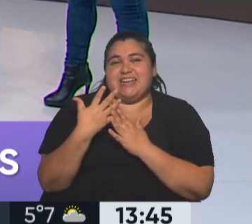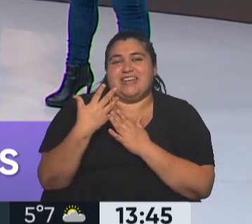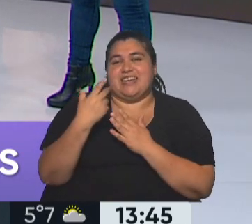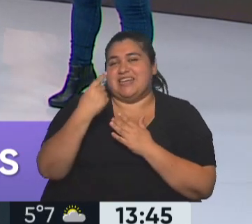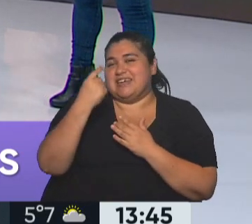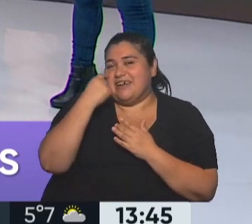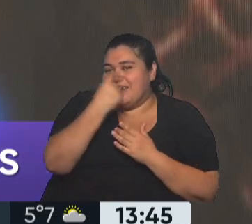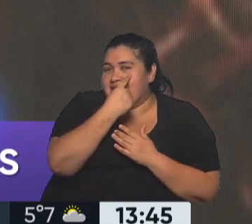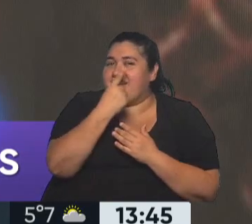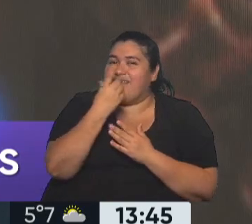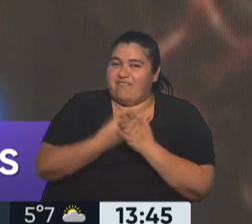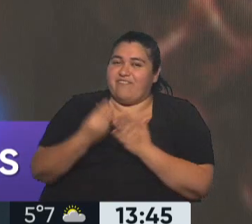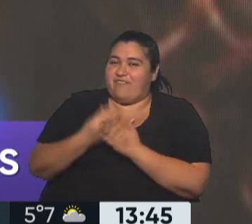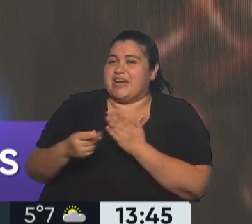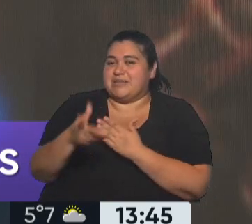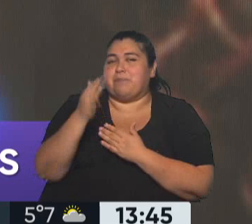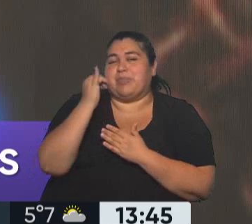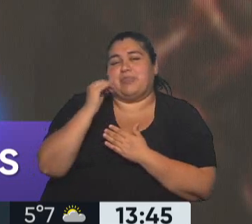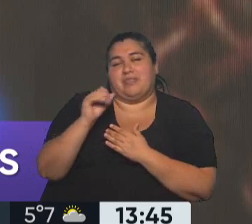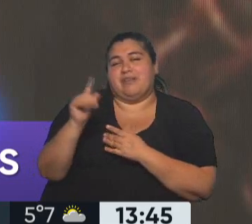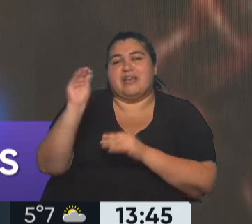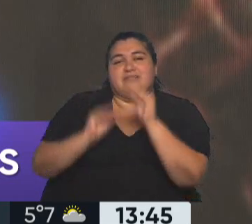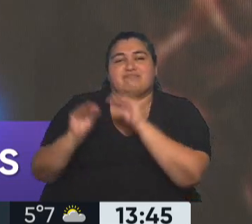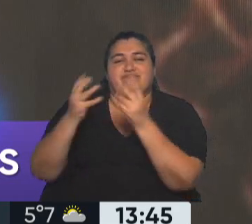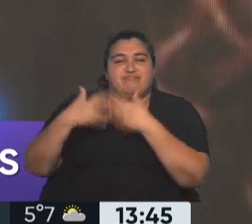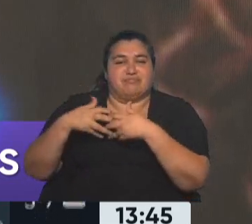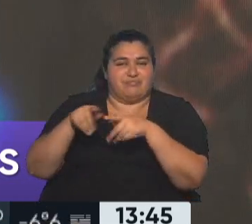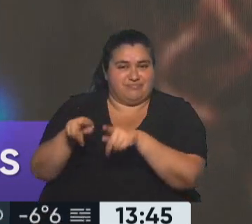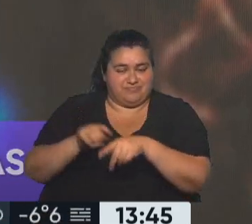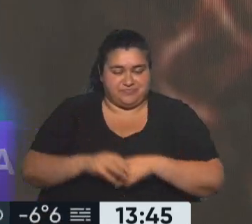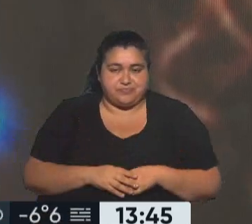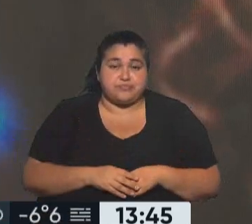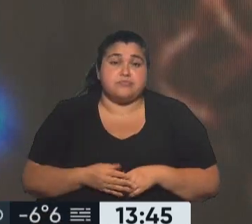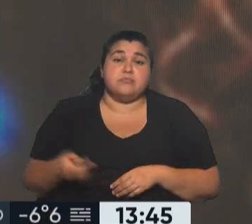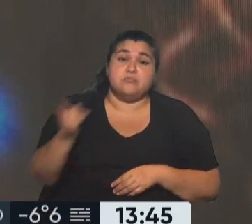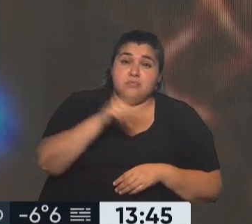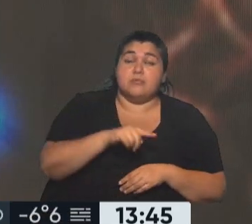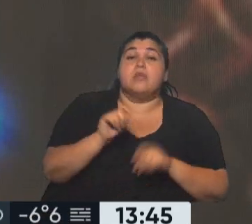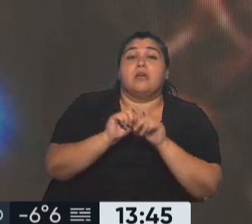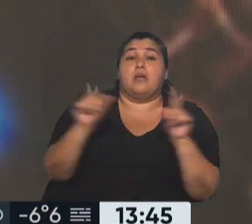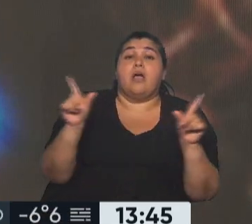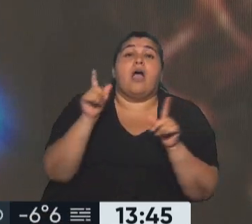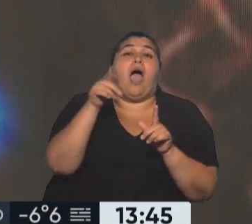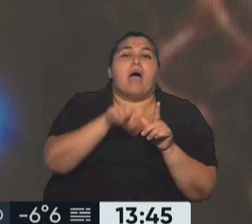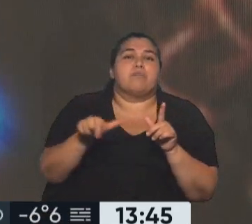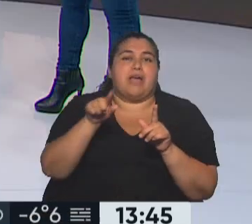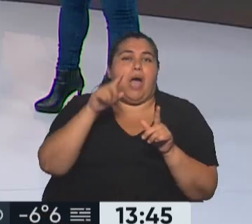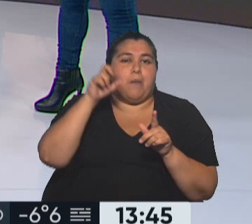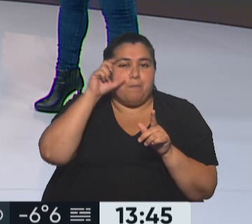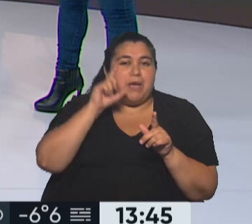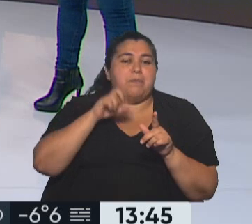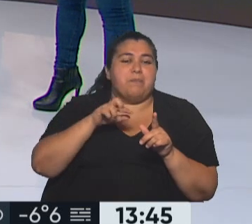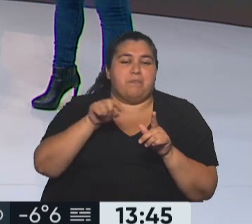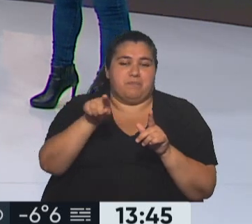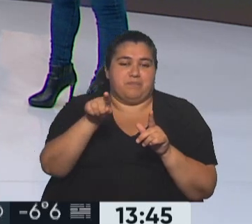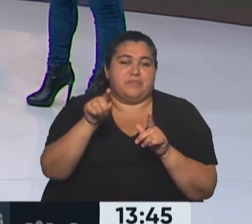como que... Pero bueno, se había retocado, ya no es confiable. Y la conclusión de este estudio, que es un paper, que está buenísimo, es ver ya